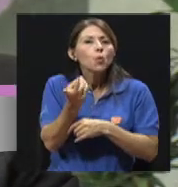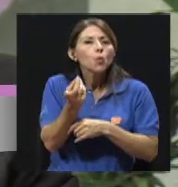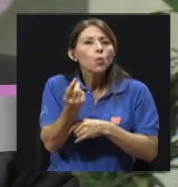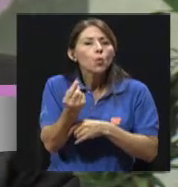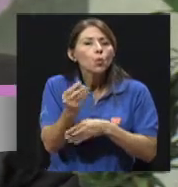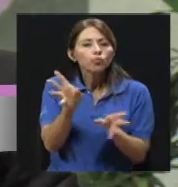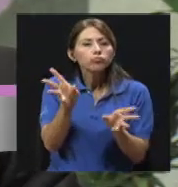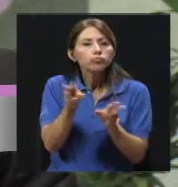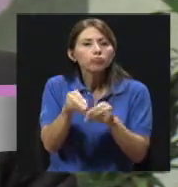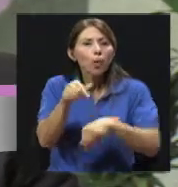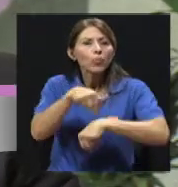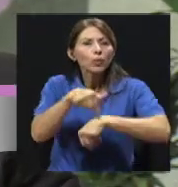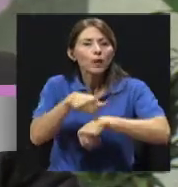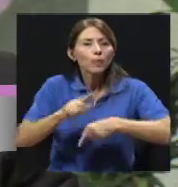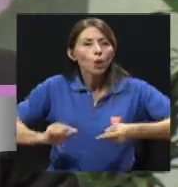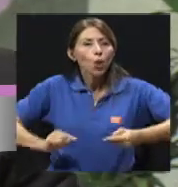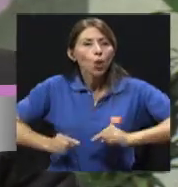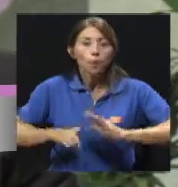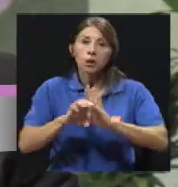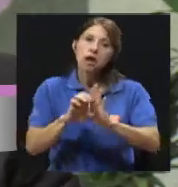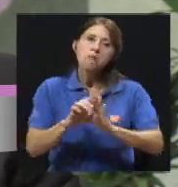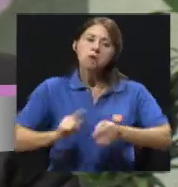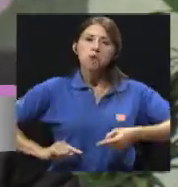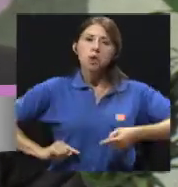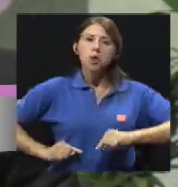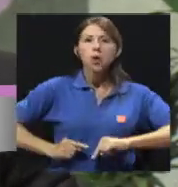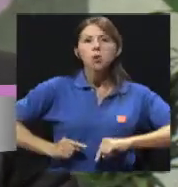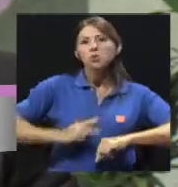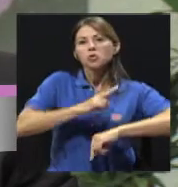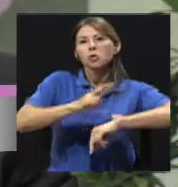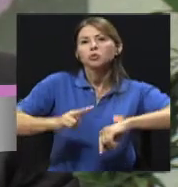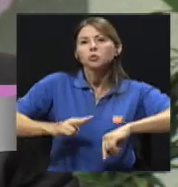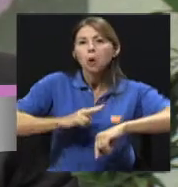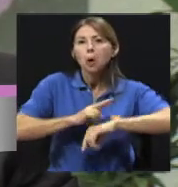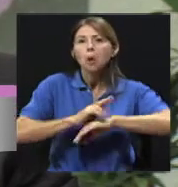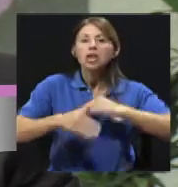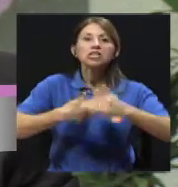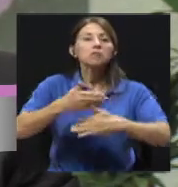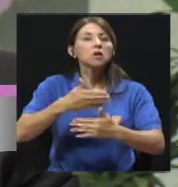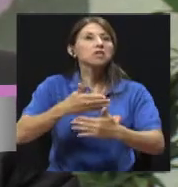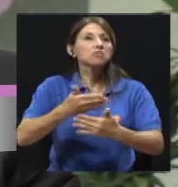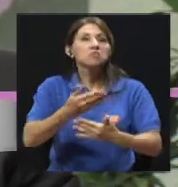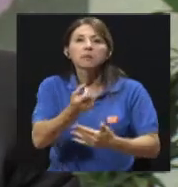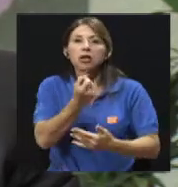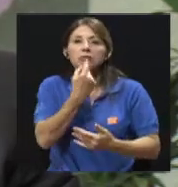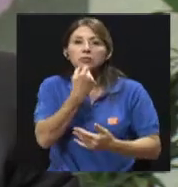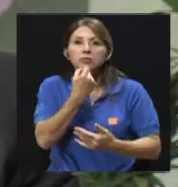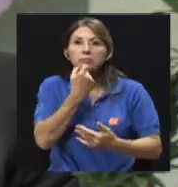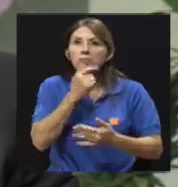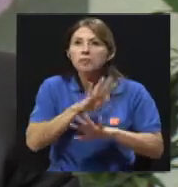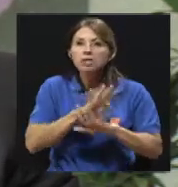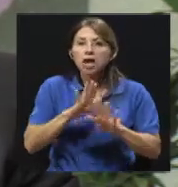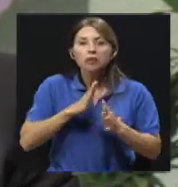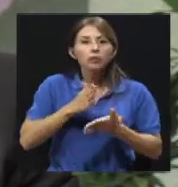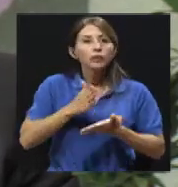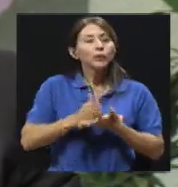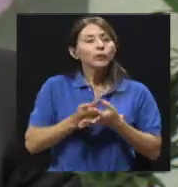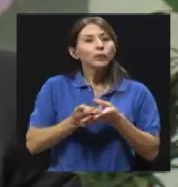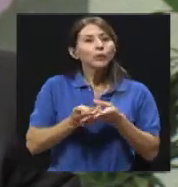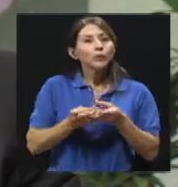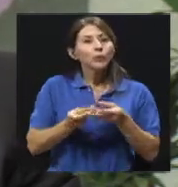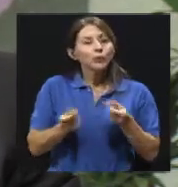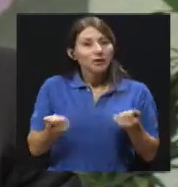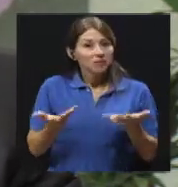dolor. Si es un dolor que duró un par de horas, muchas veces el paciente suele tomarse un analgésico liviano o